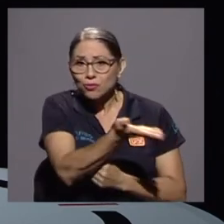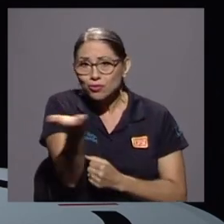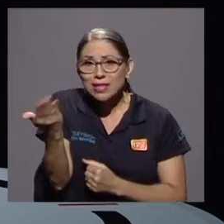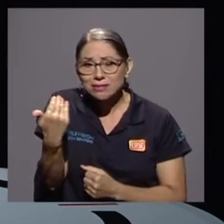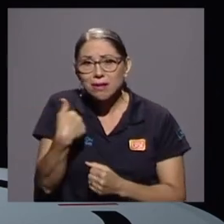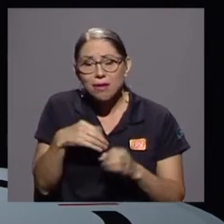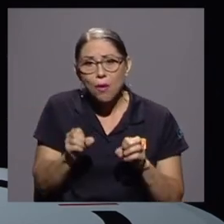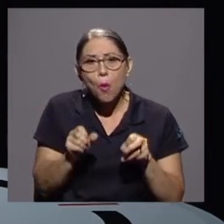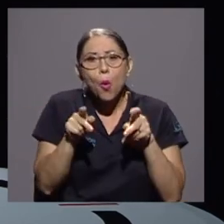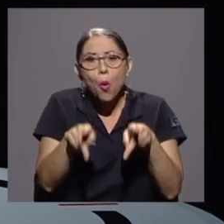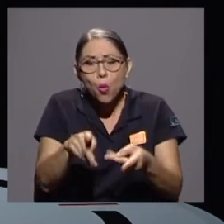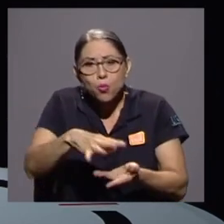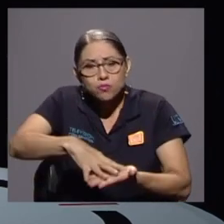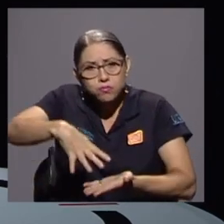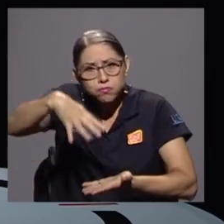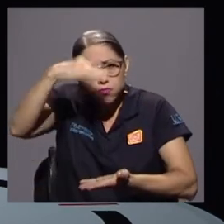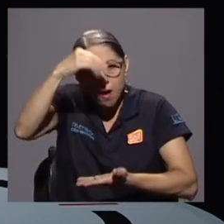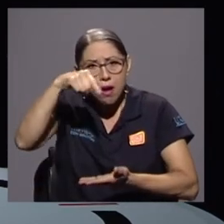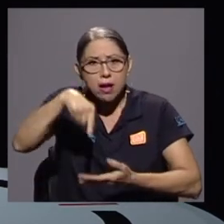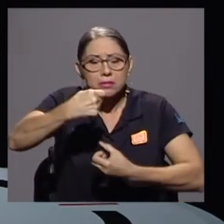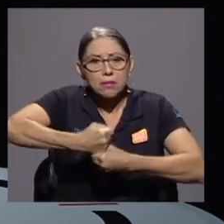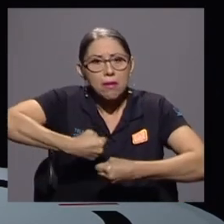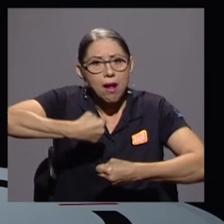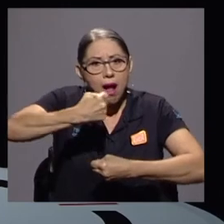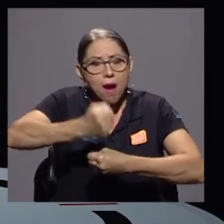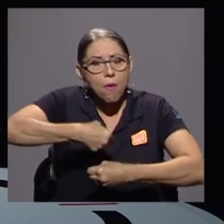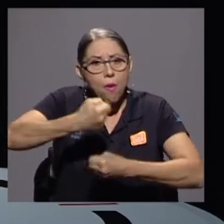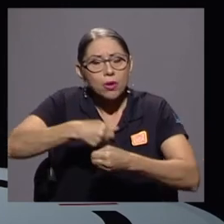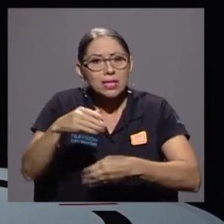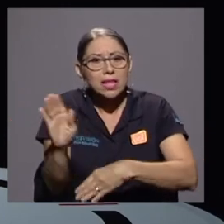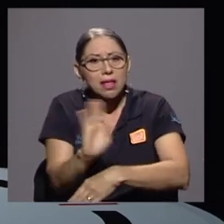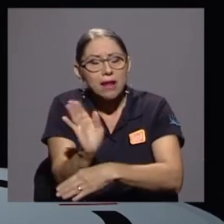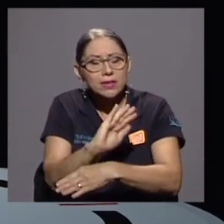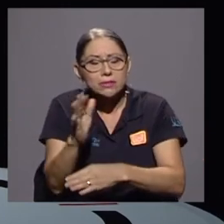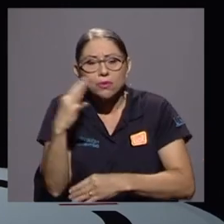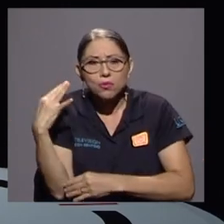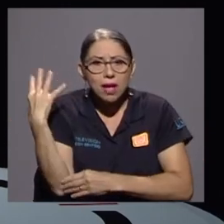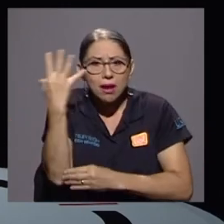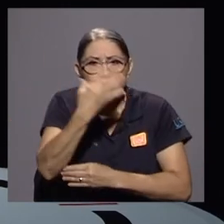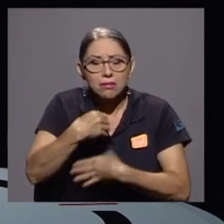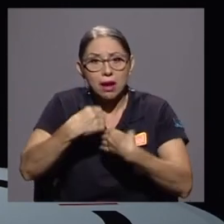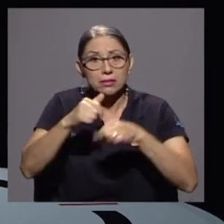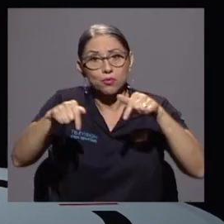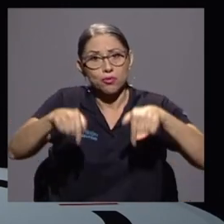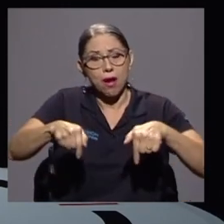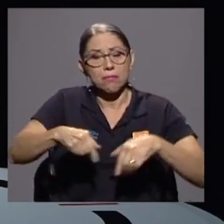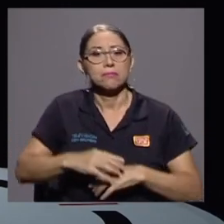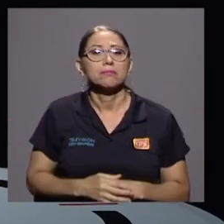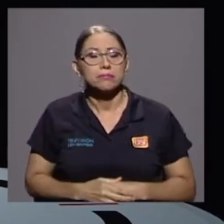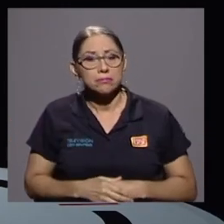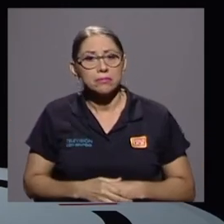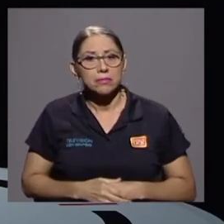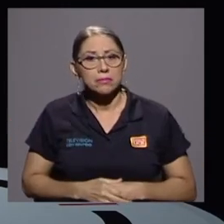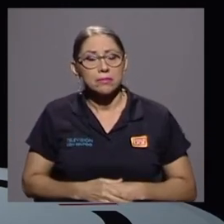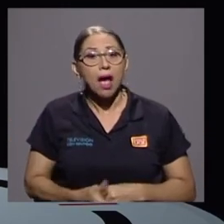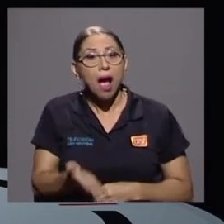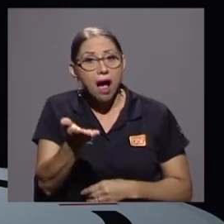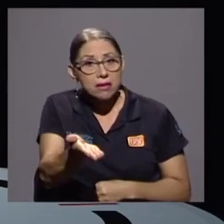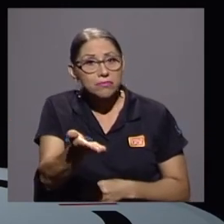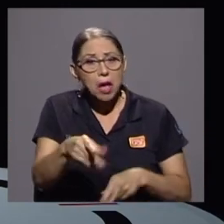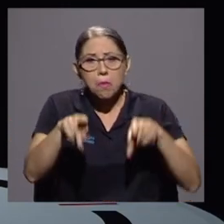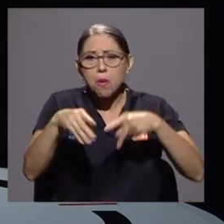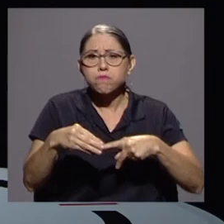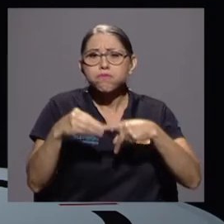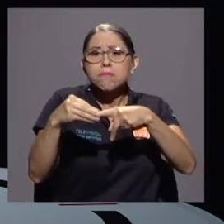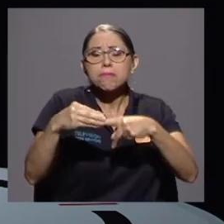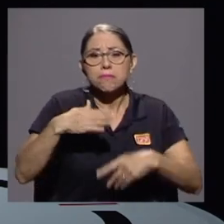oportunidad de aprender sobre esta labor de televisión tan linda que hacemos en este canal. Y es ahí donde los protagonistas